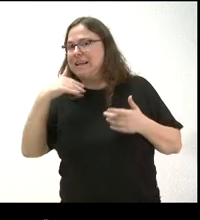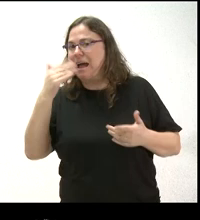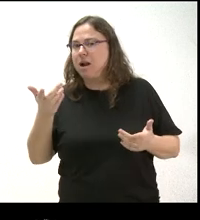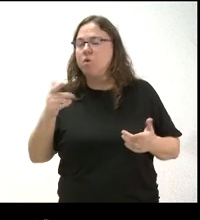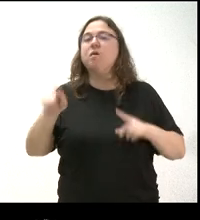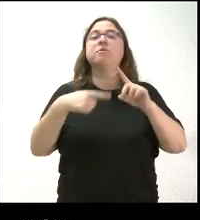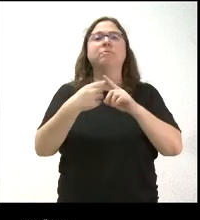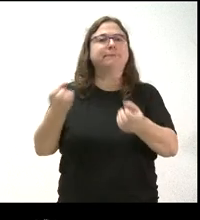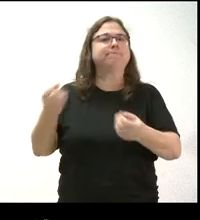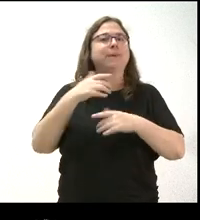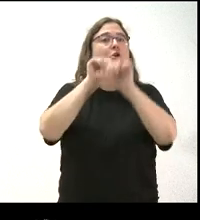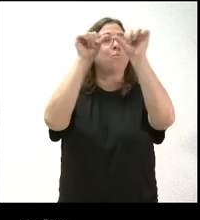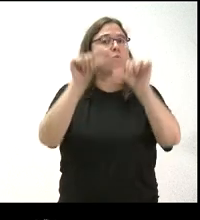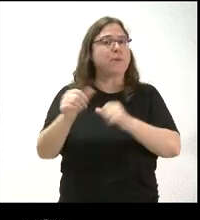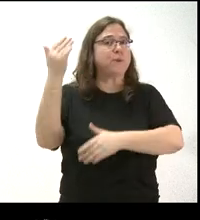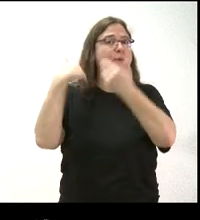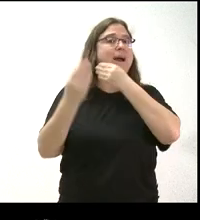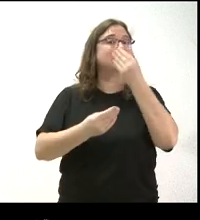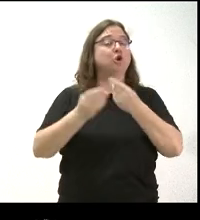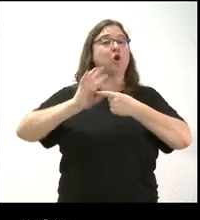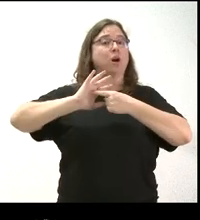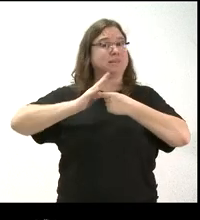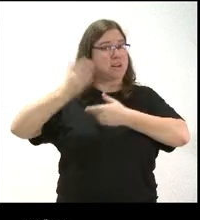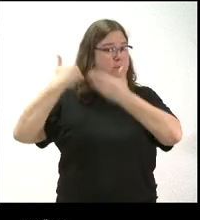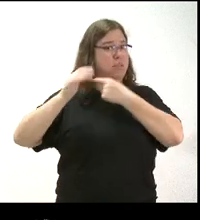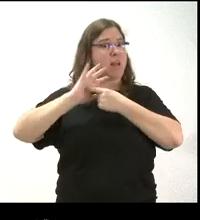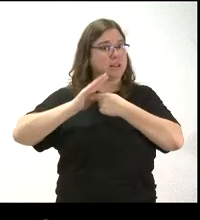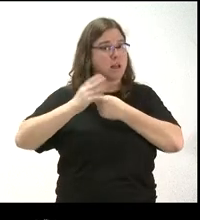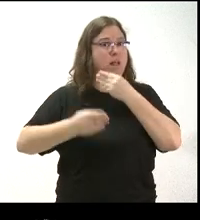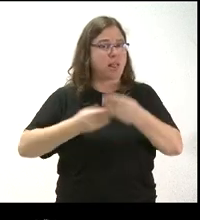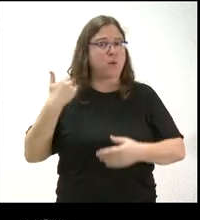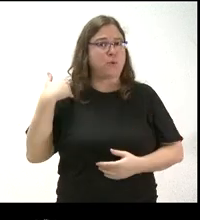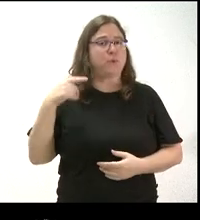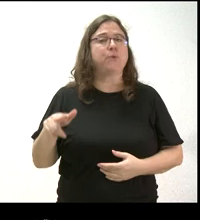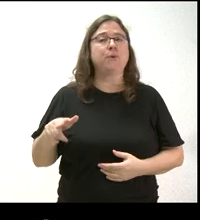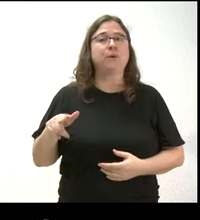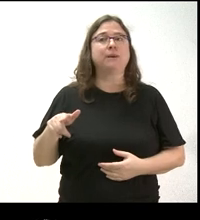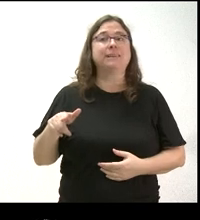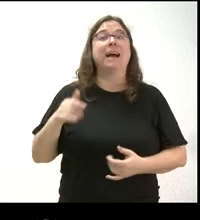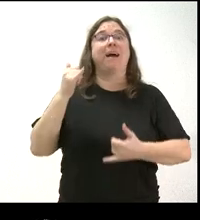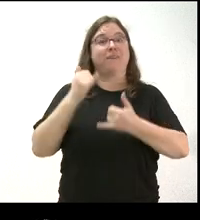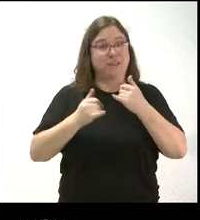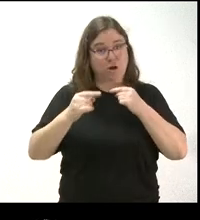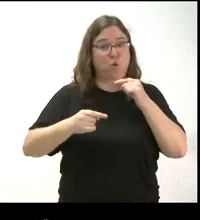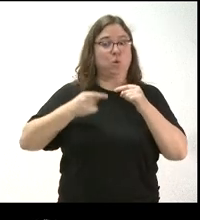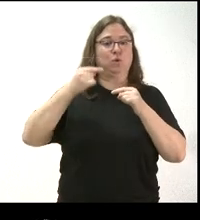trasladado que es un modelo que en su día tomó Castilla-La Mancha y, a raíz de